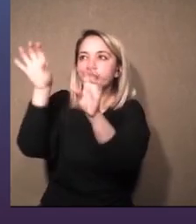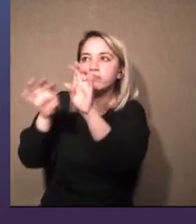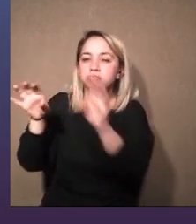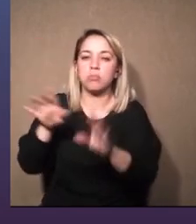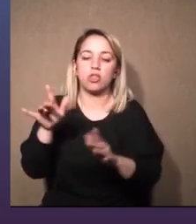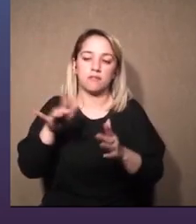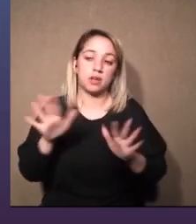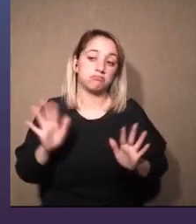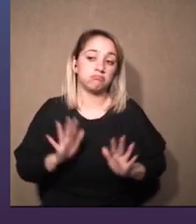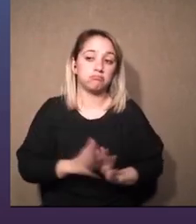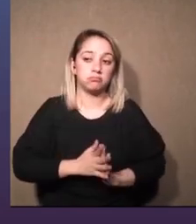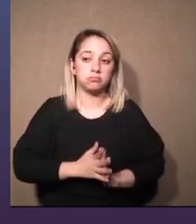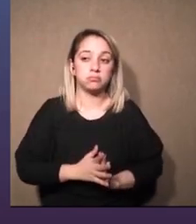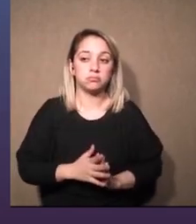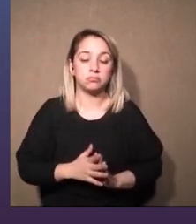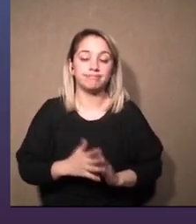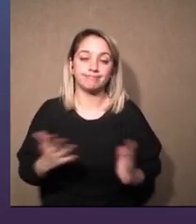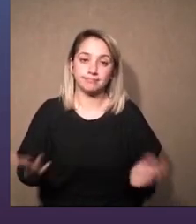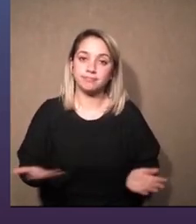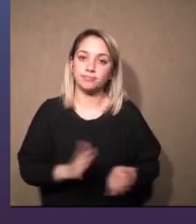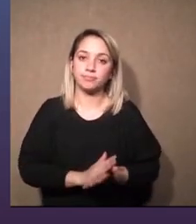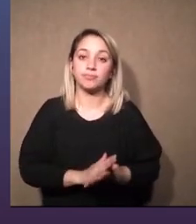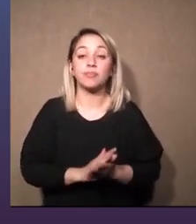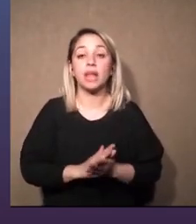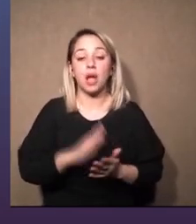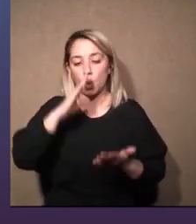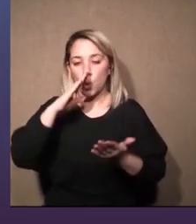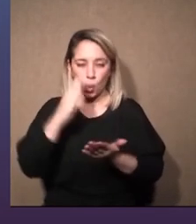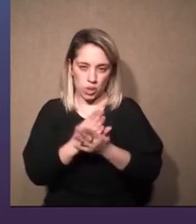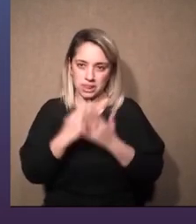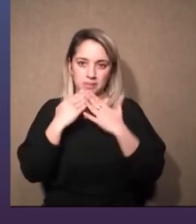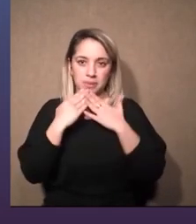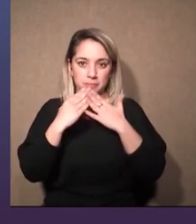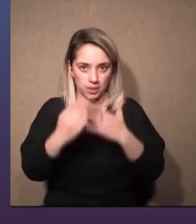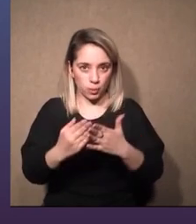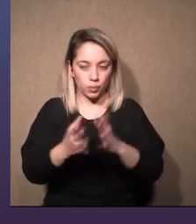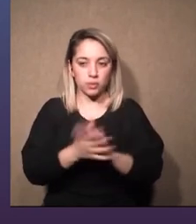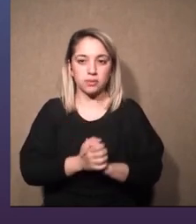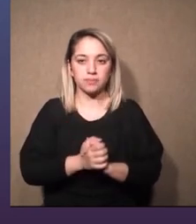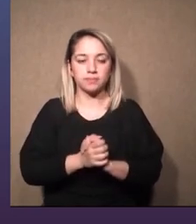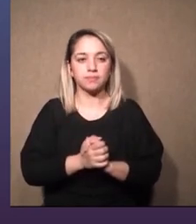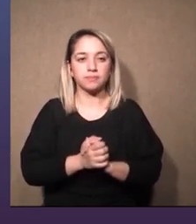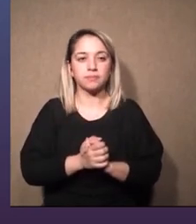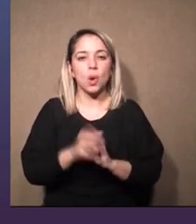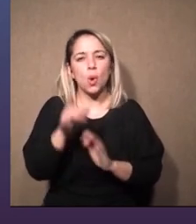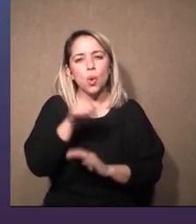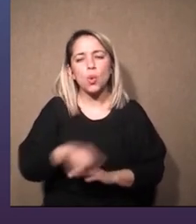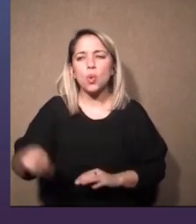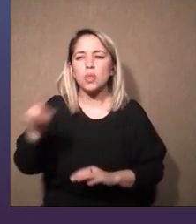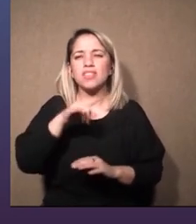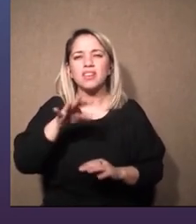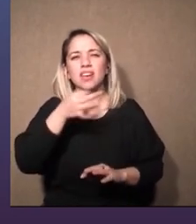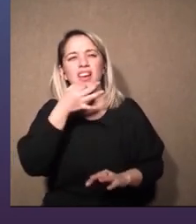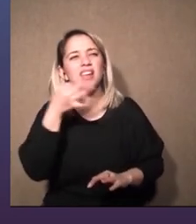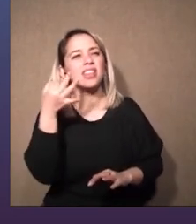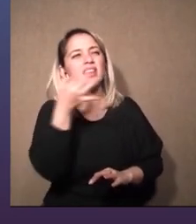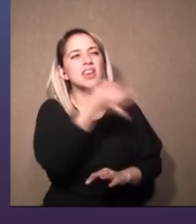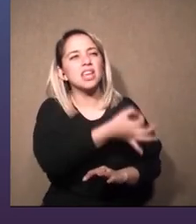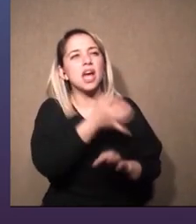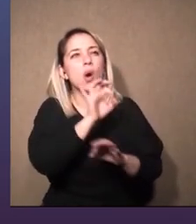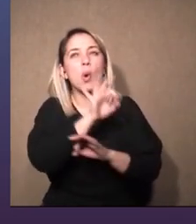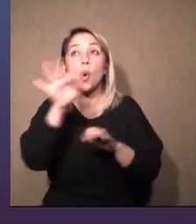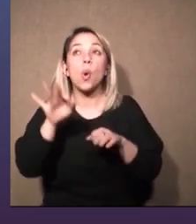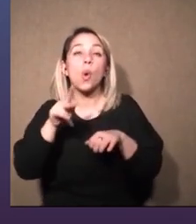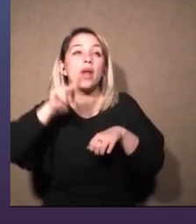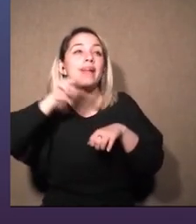es eso sí bien voy con la última pregunta ¿qué le dirías o recomendarían a una persona que